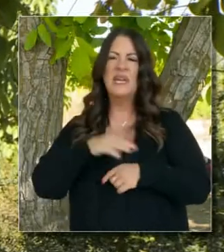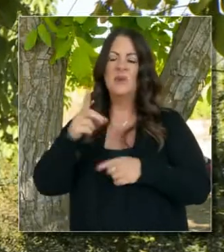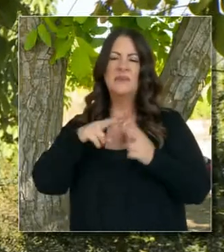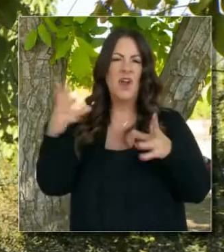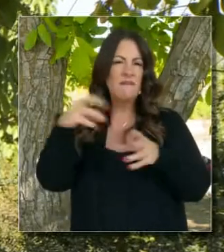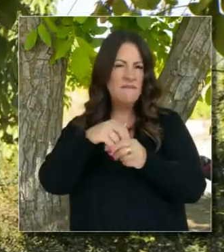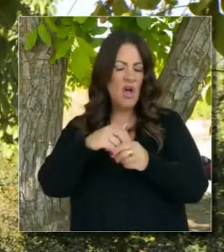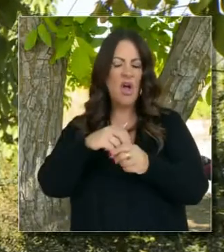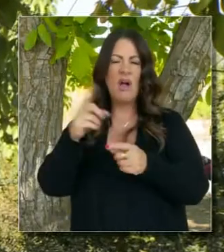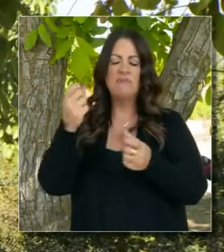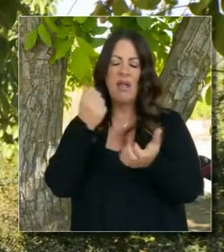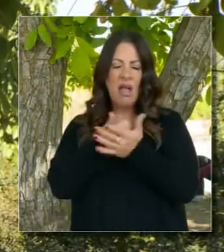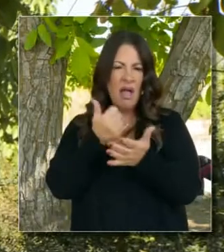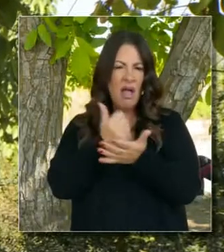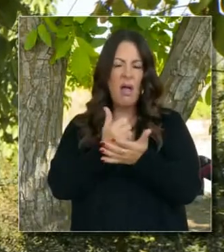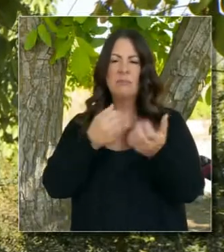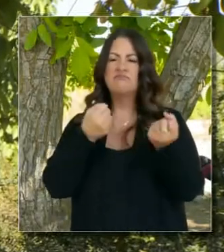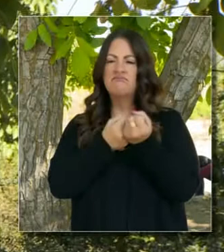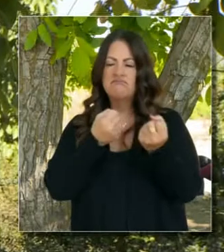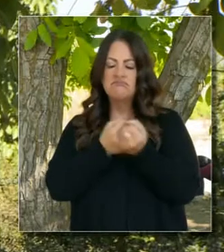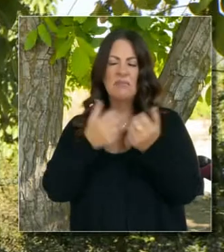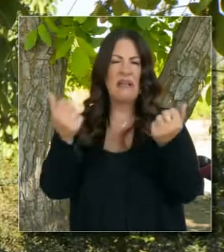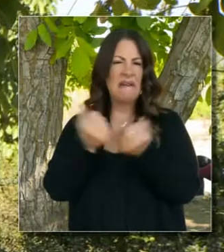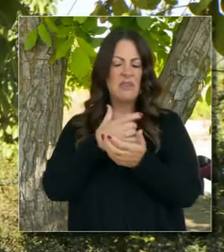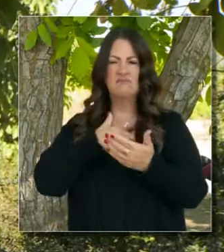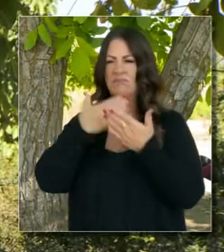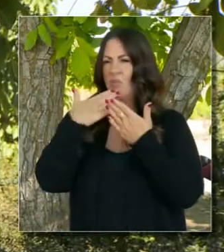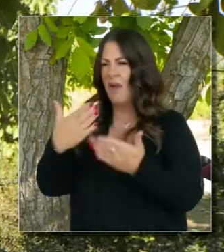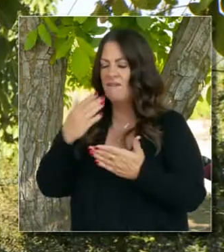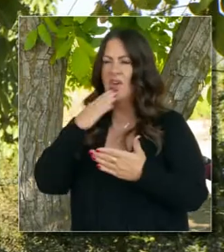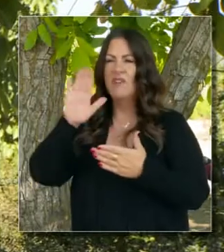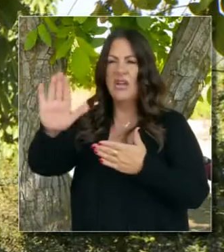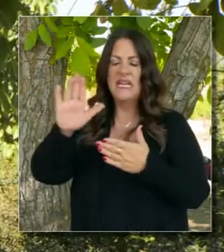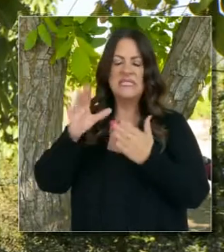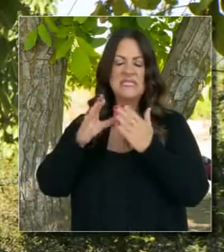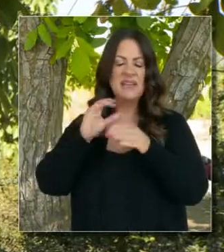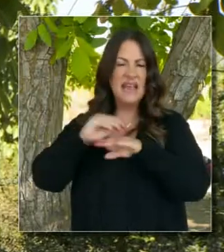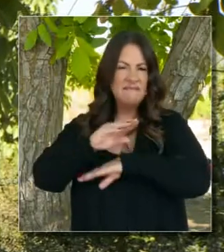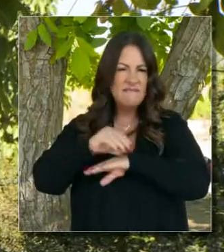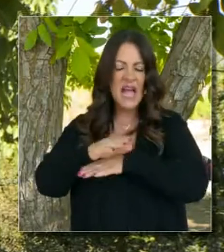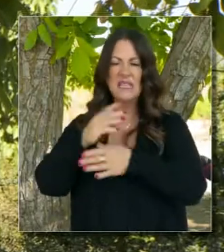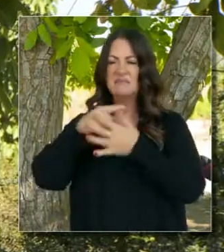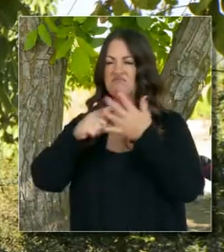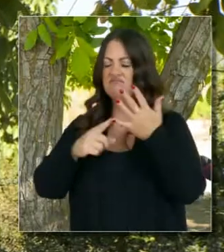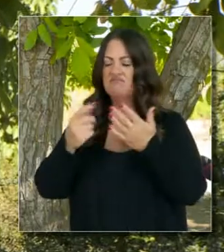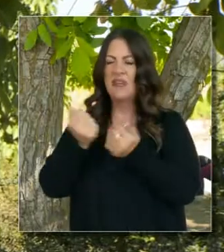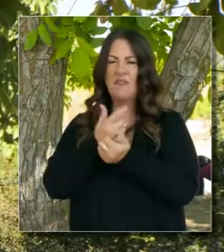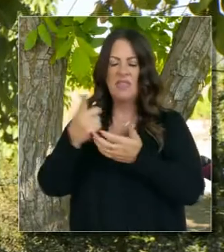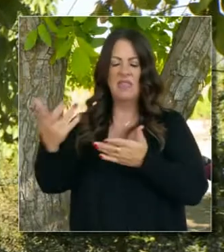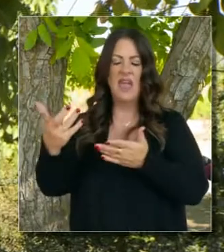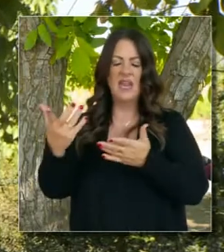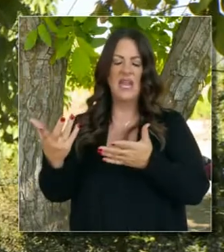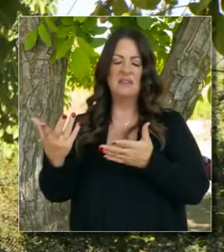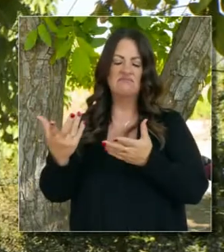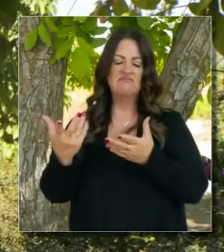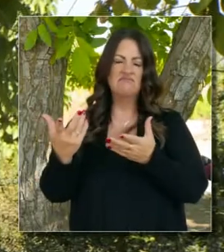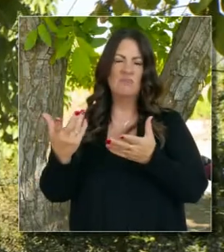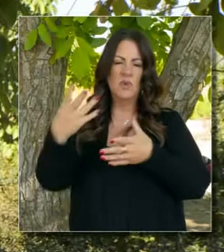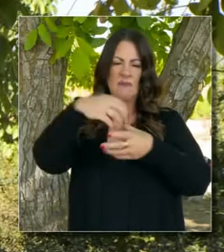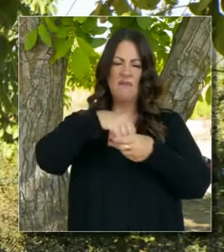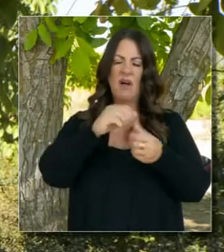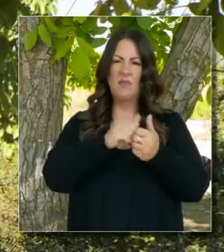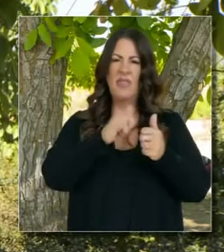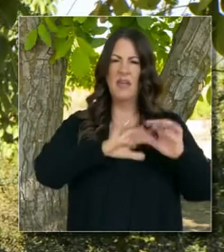participando en nuestra fuerza operativa. Estoy muy agradecido por su apoyo como consejero en